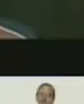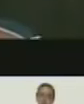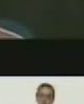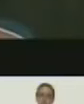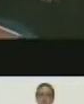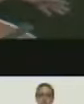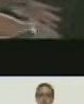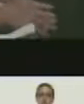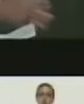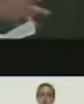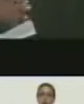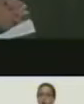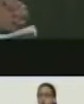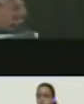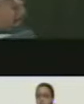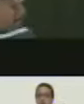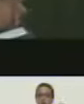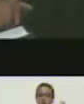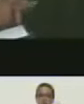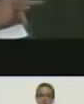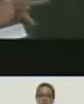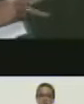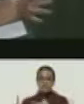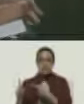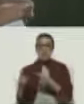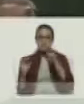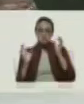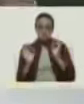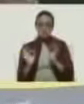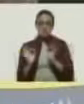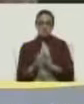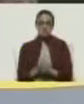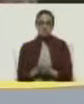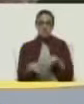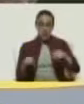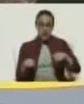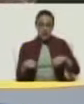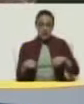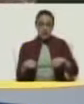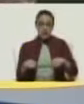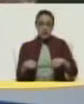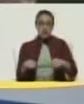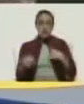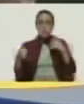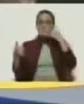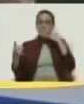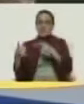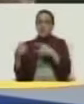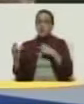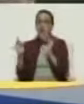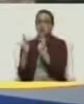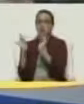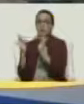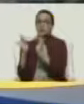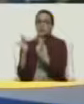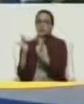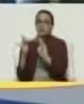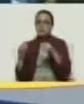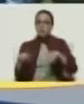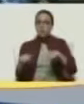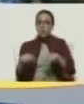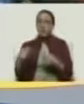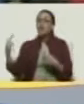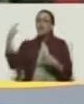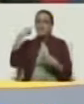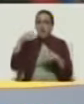Tengo una invitada especial aquí en mi teléfono. Está viendo el